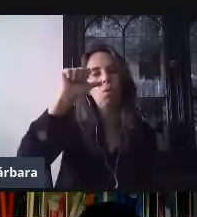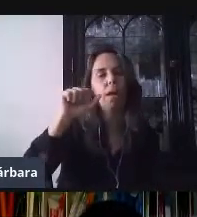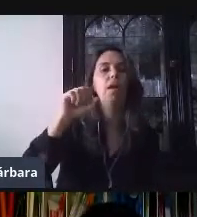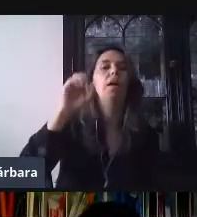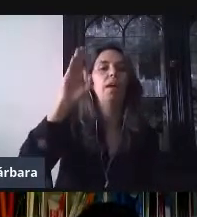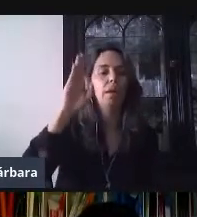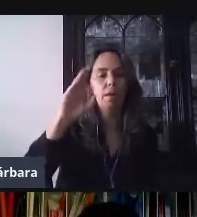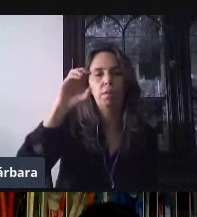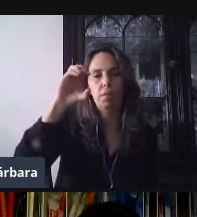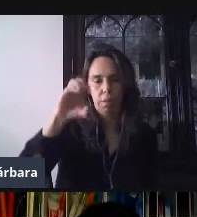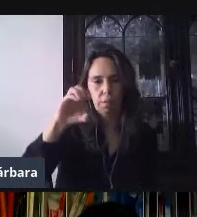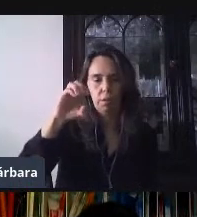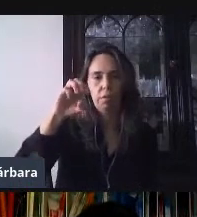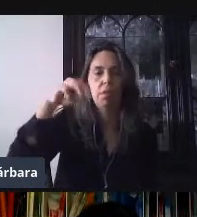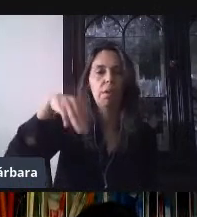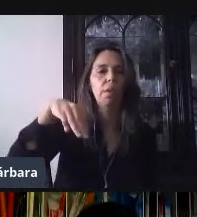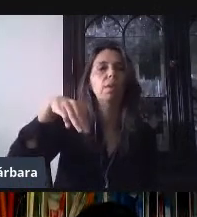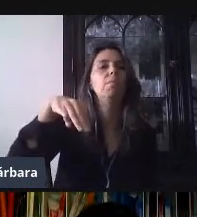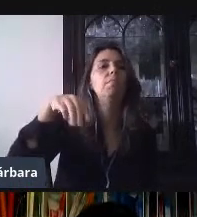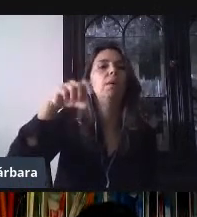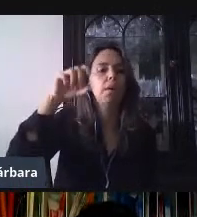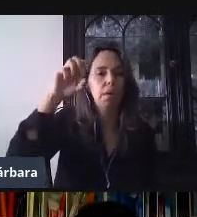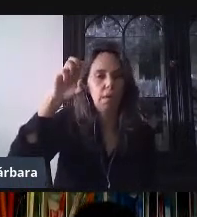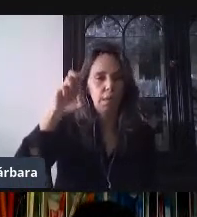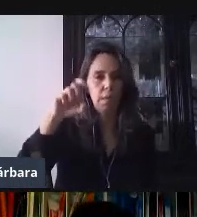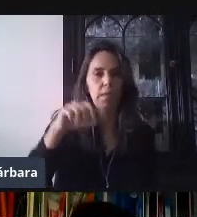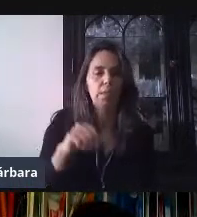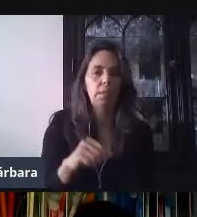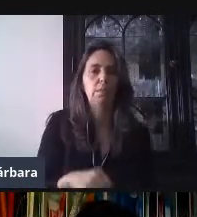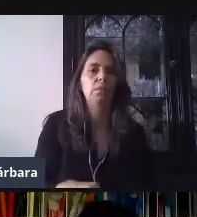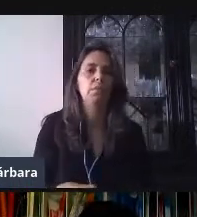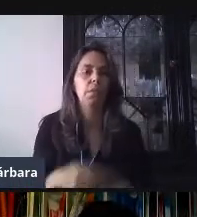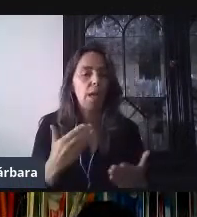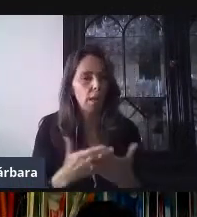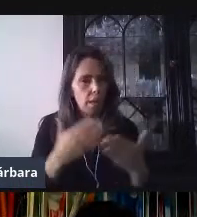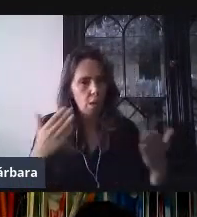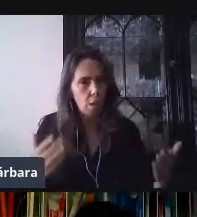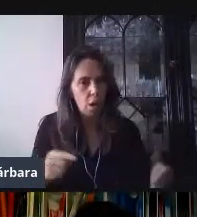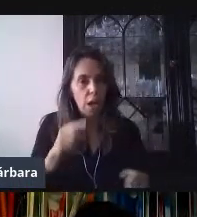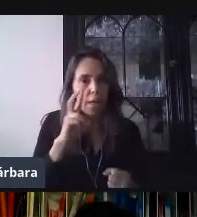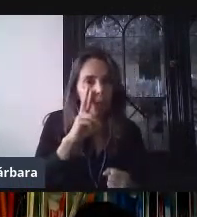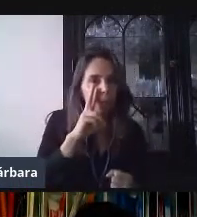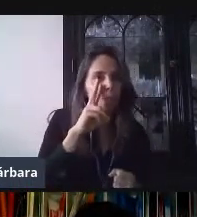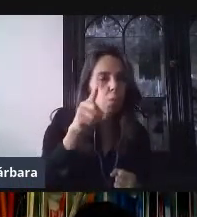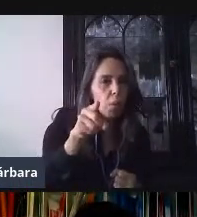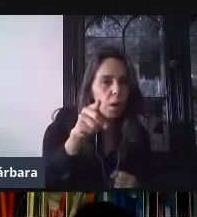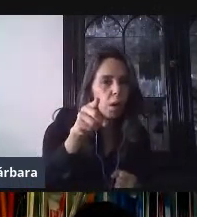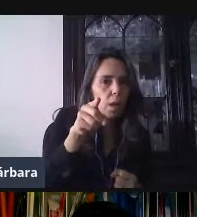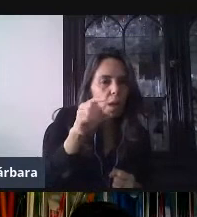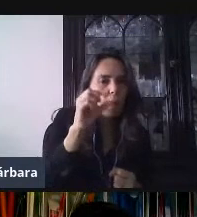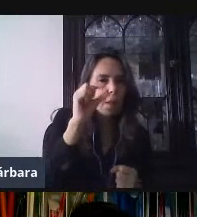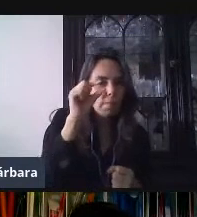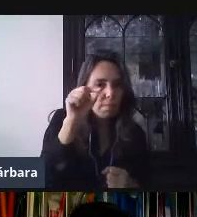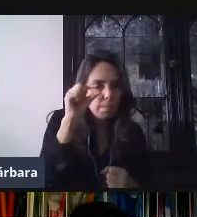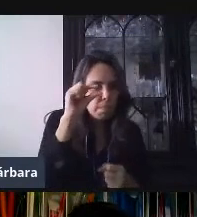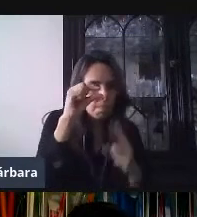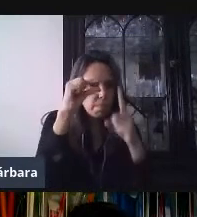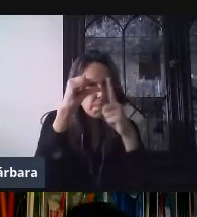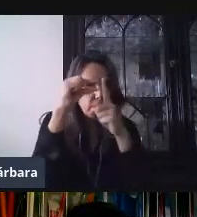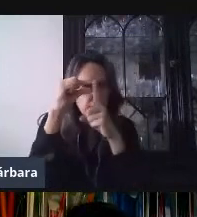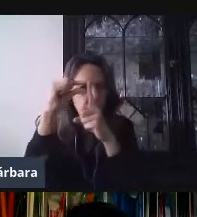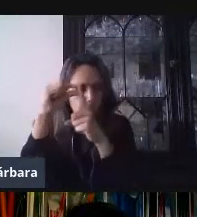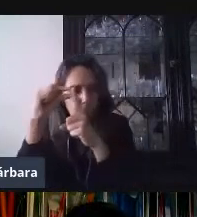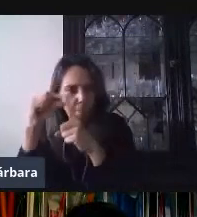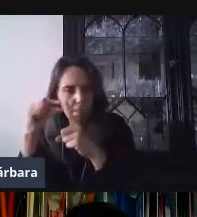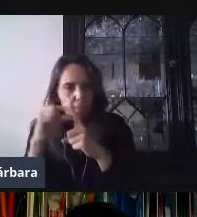.org.mx. Bien, entonces, vamos a encontrar estas siguientes secciones, las cuales en un